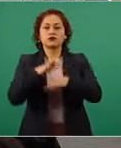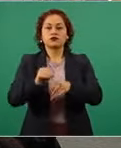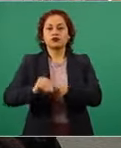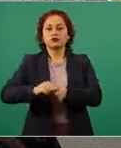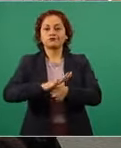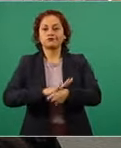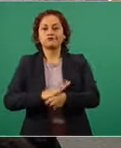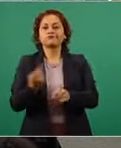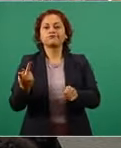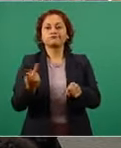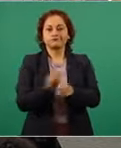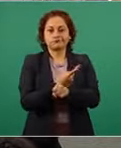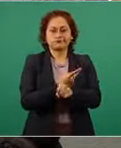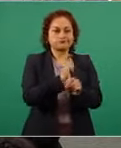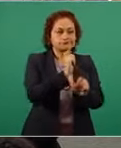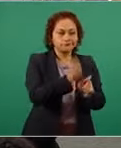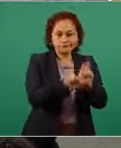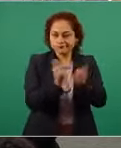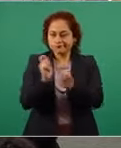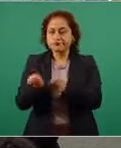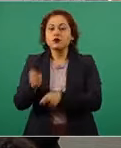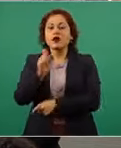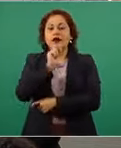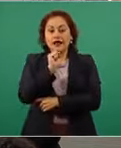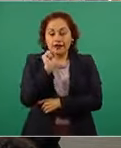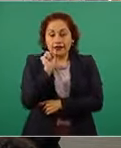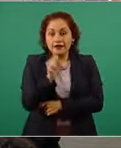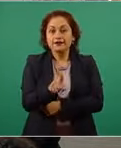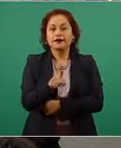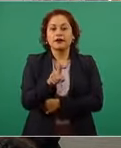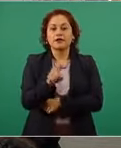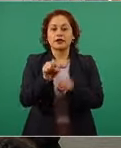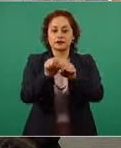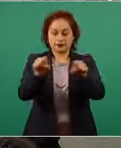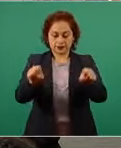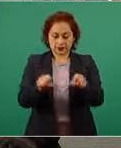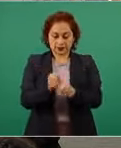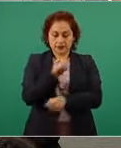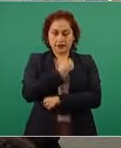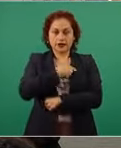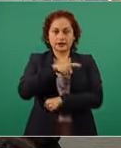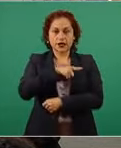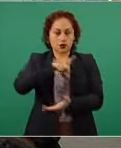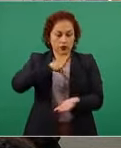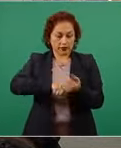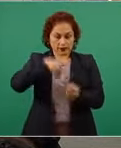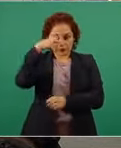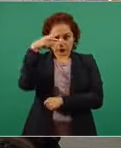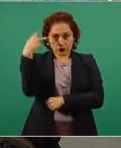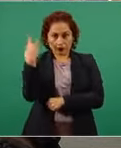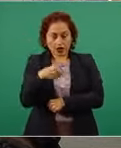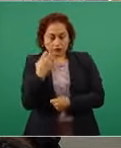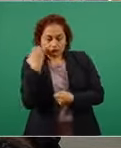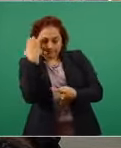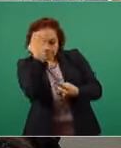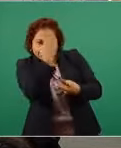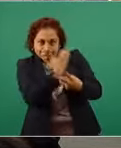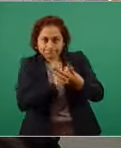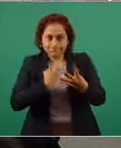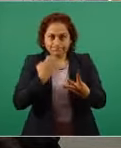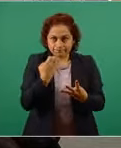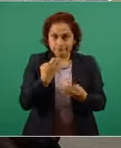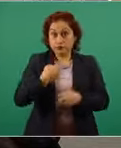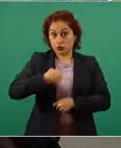-CoV-2 y analizar el sistema de salud de nuestro país. En forma breve mostraré los